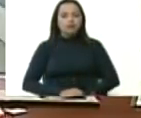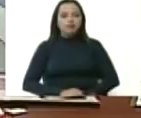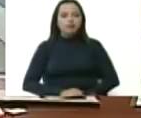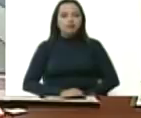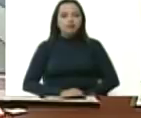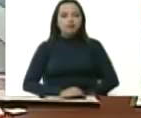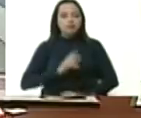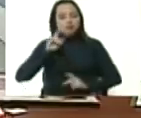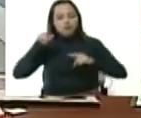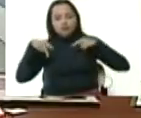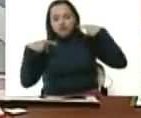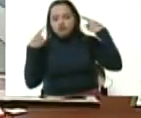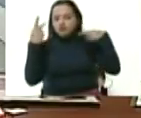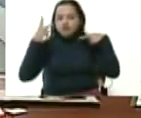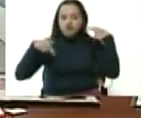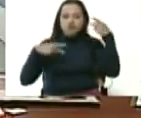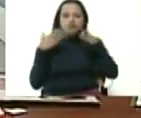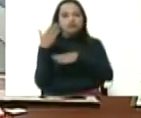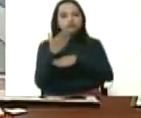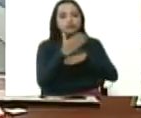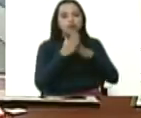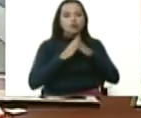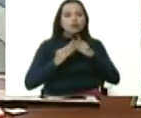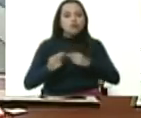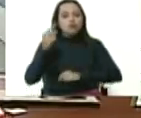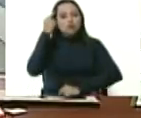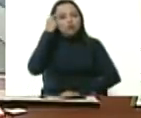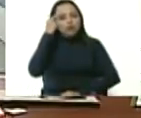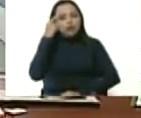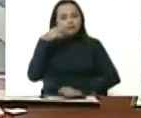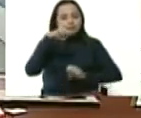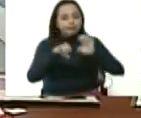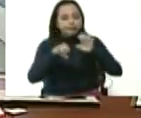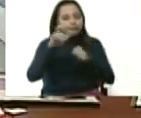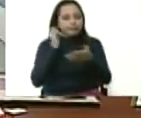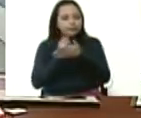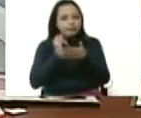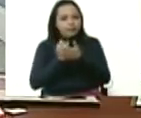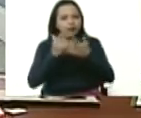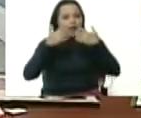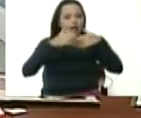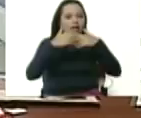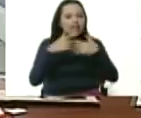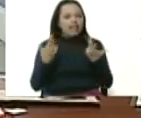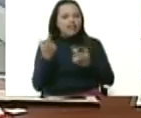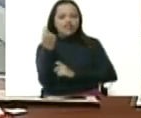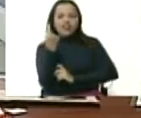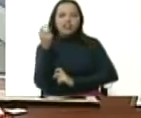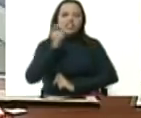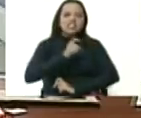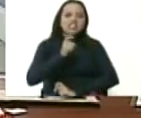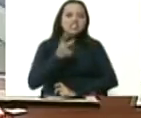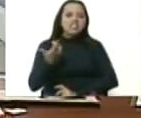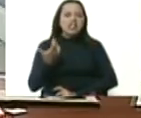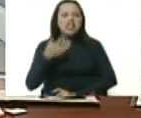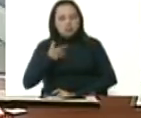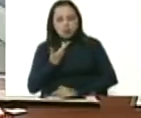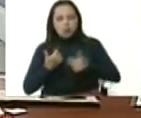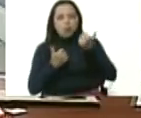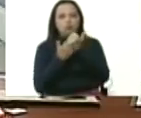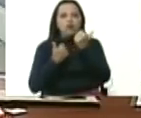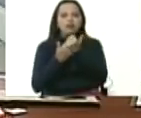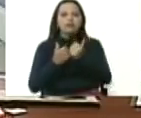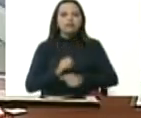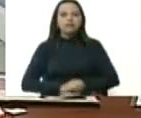pasear por ahí pasar todos los días por los sectores por las industrias que le hace falta que necesiten que lo puedo apoyar